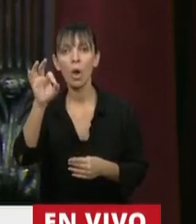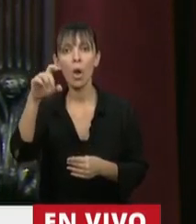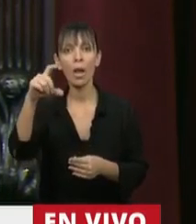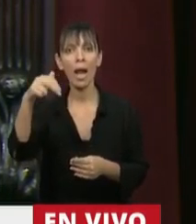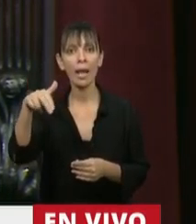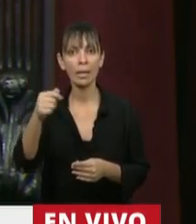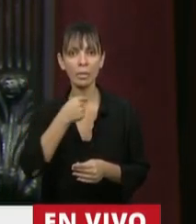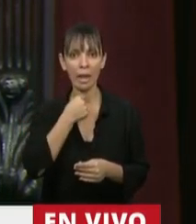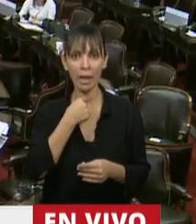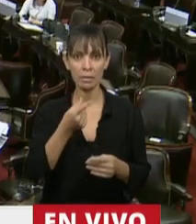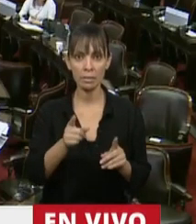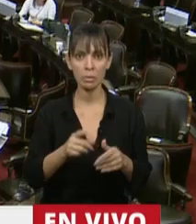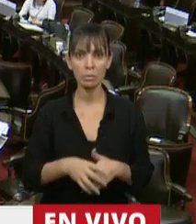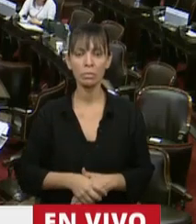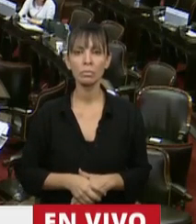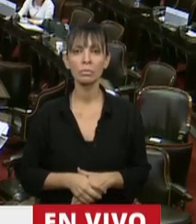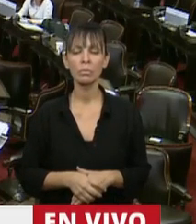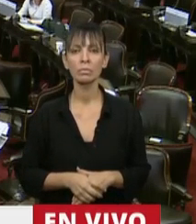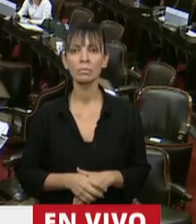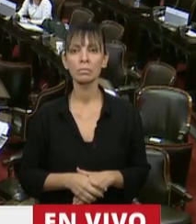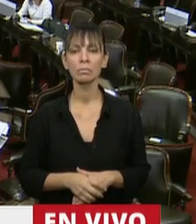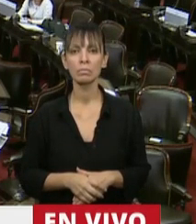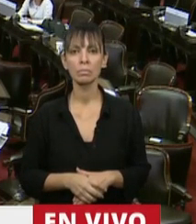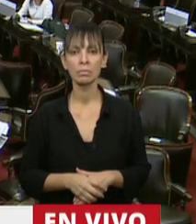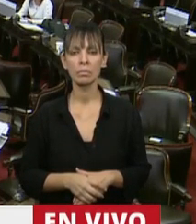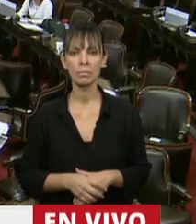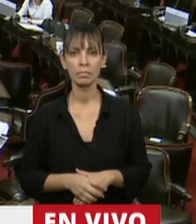si quiere terminar su alocución o insertarla como usted disponga.